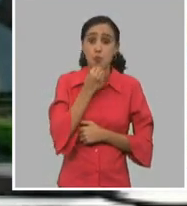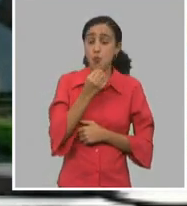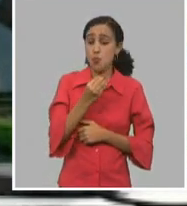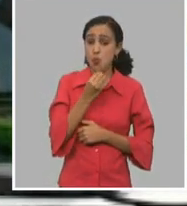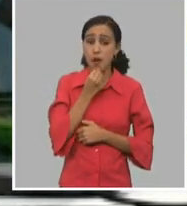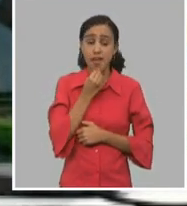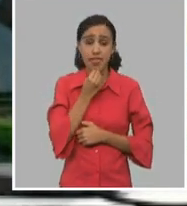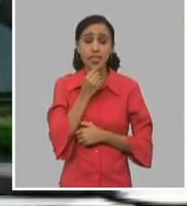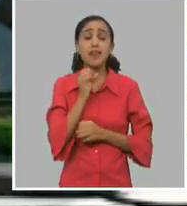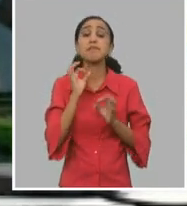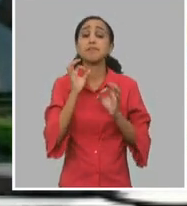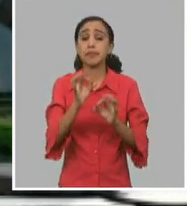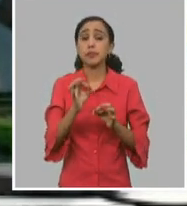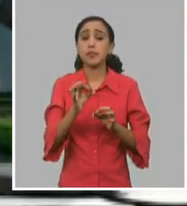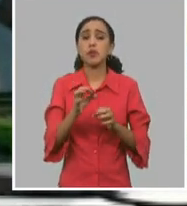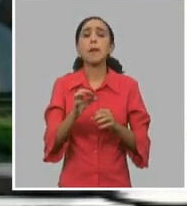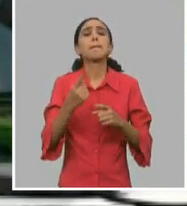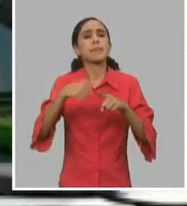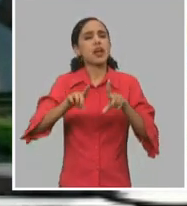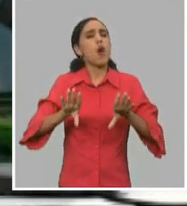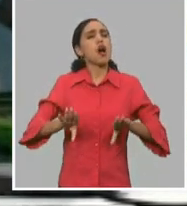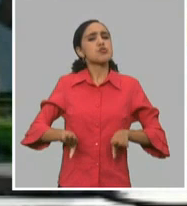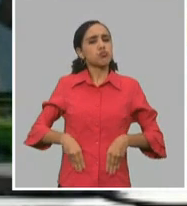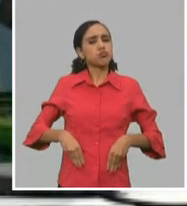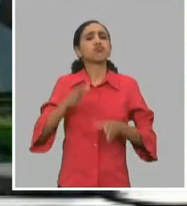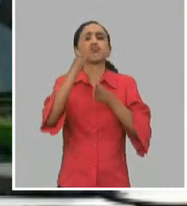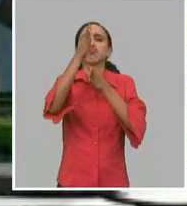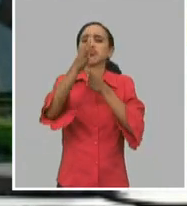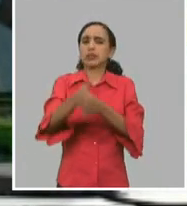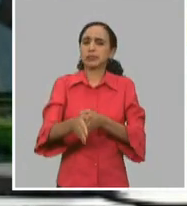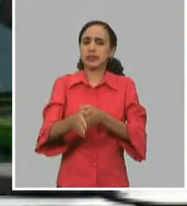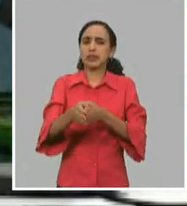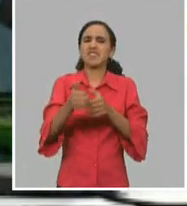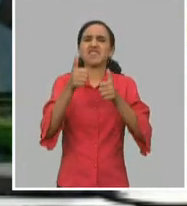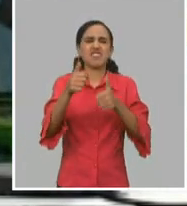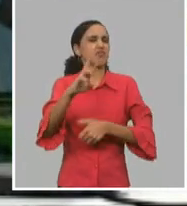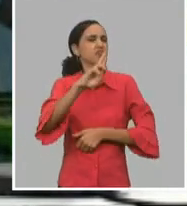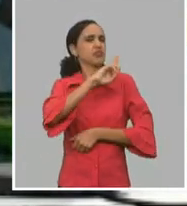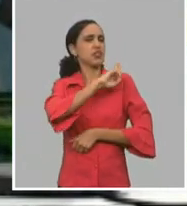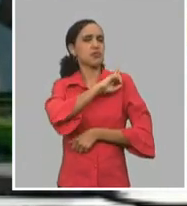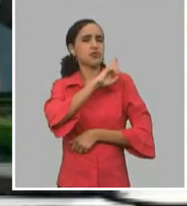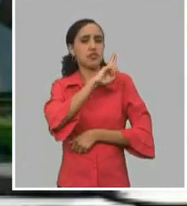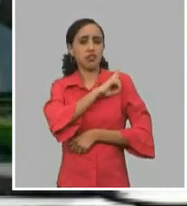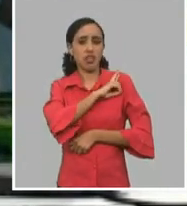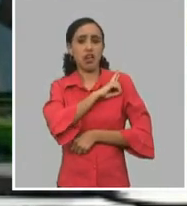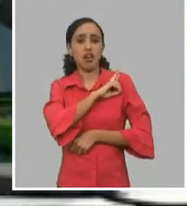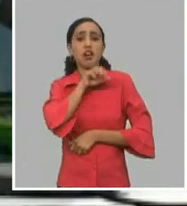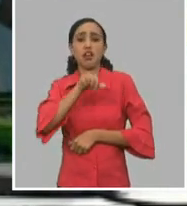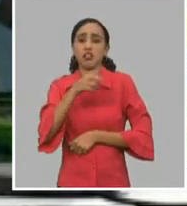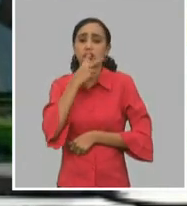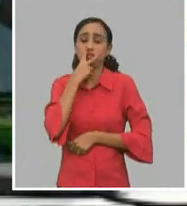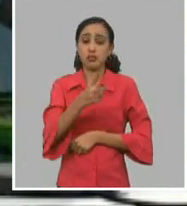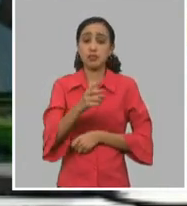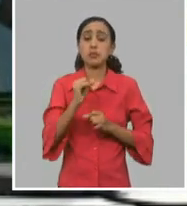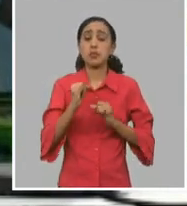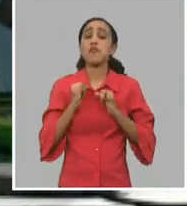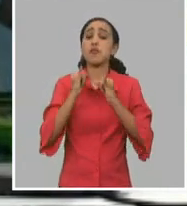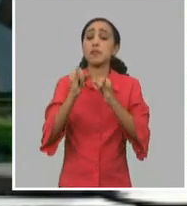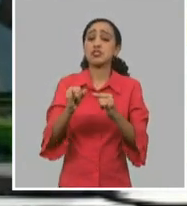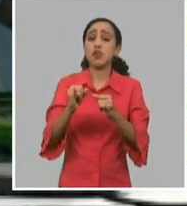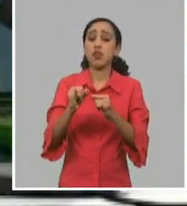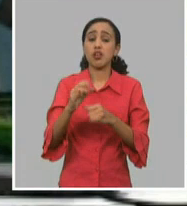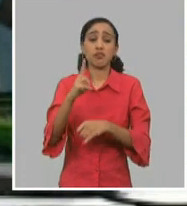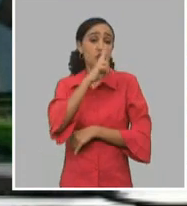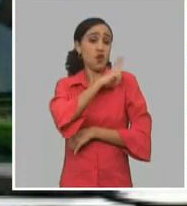fallar. Yo creo que haber asumido con disciplina, con humildad y con responsabilidad las indicaciones que el país nos